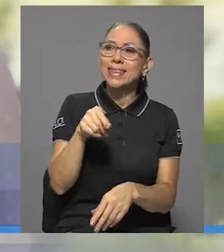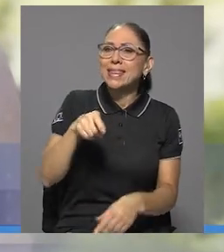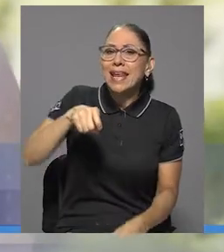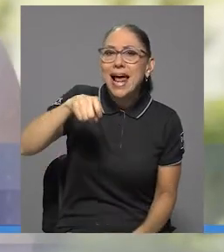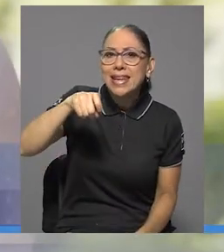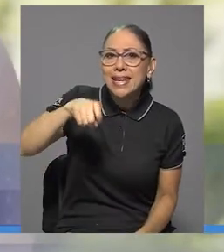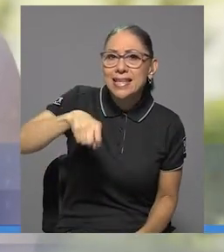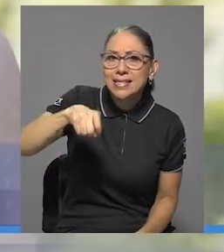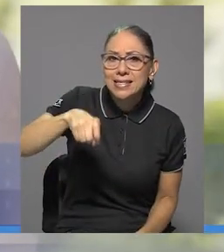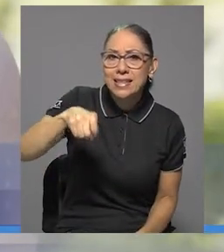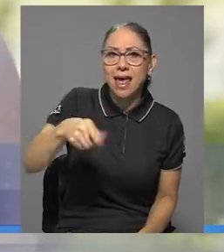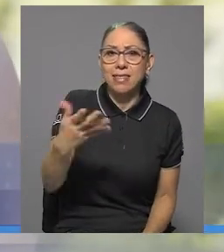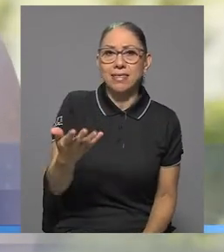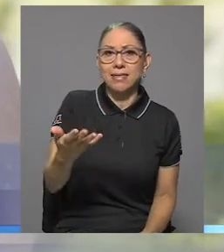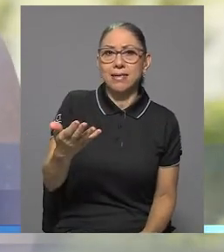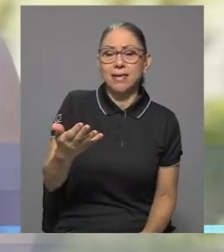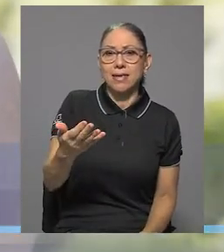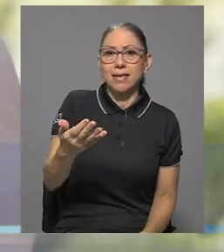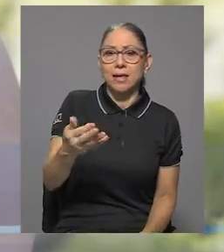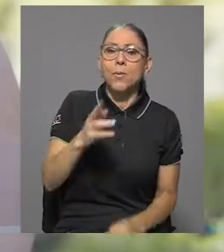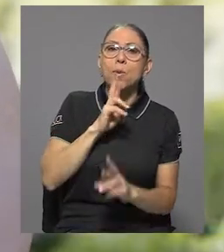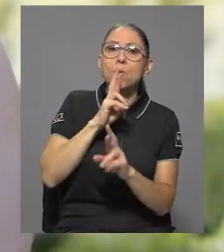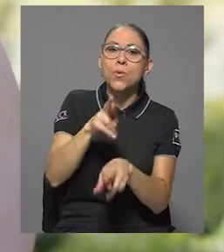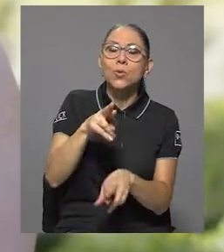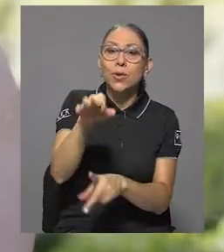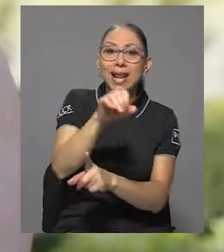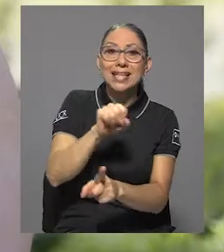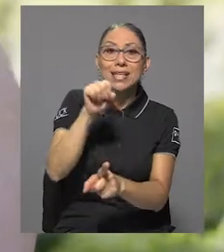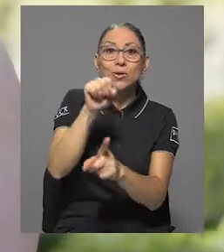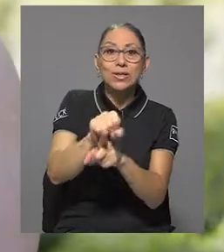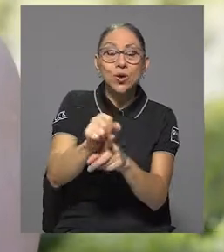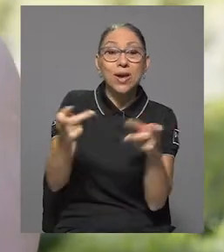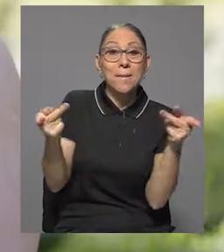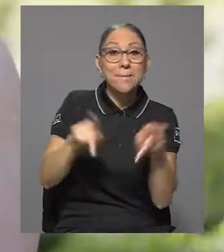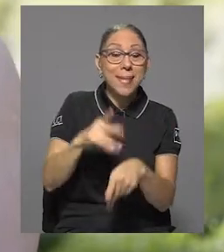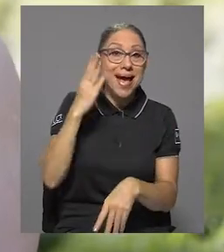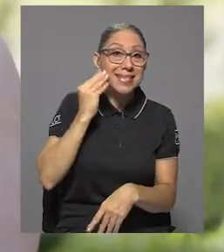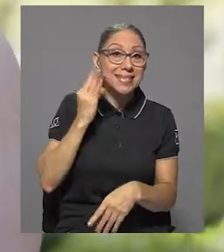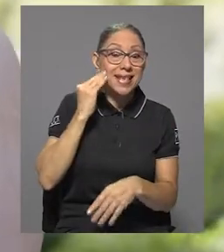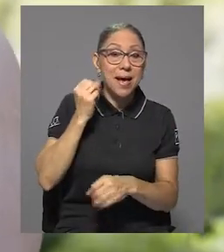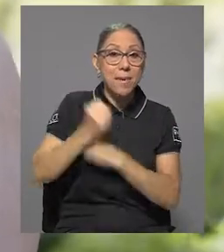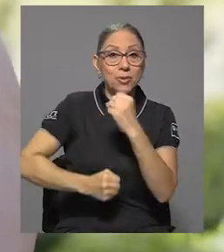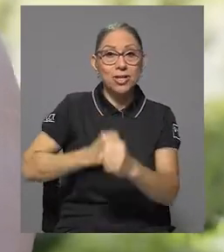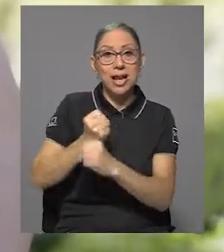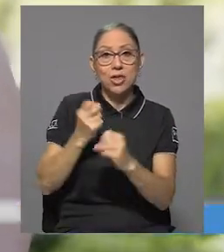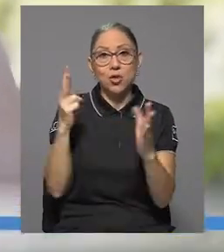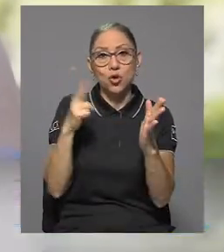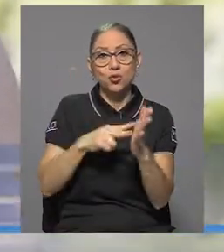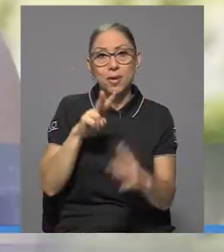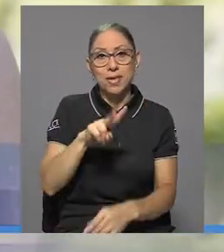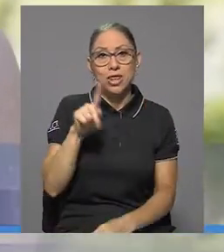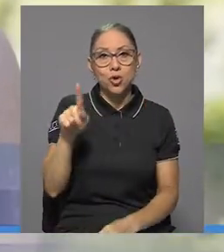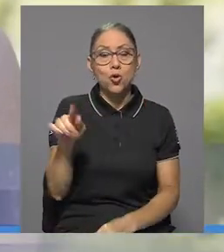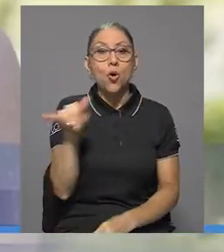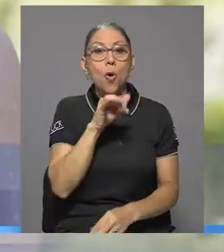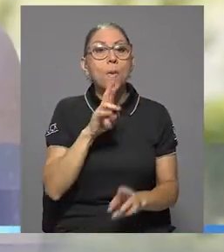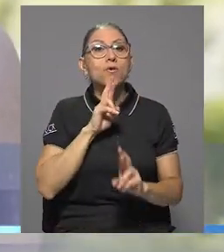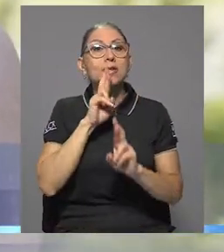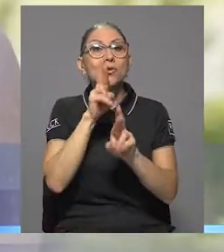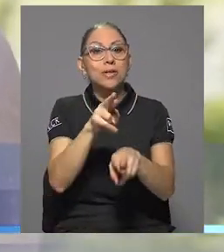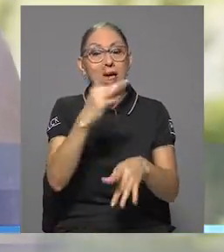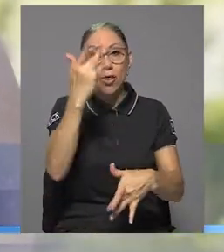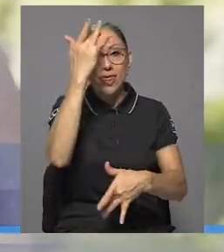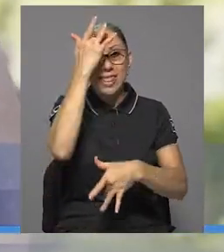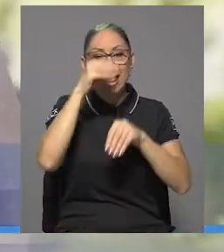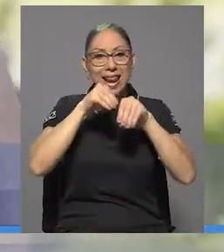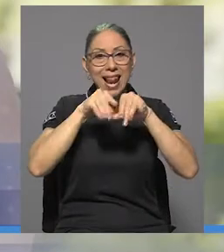de esa necesidad y de esa situación que atravesamos en el 2021, producto de